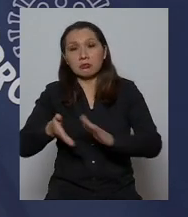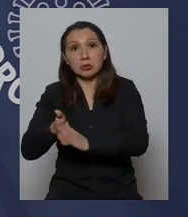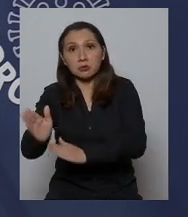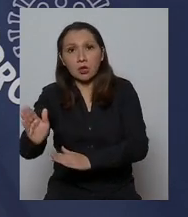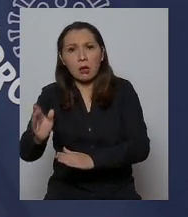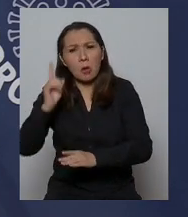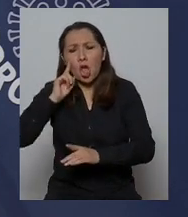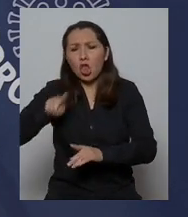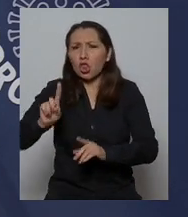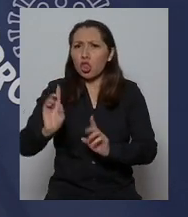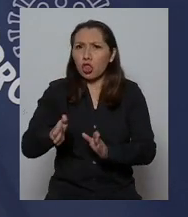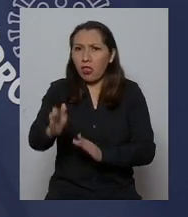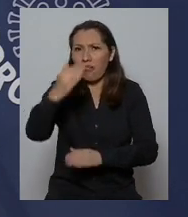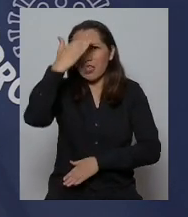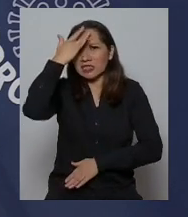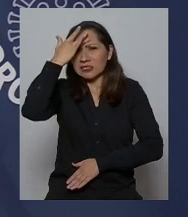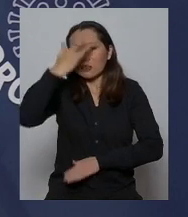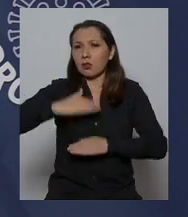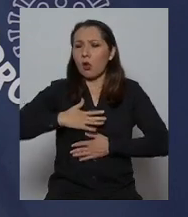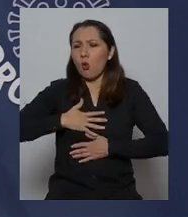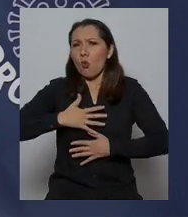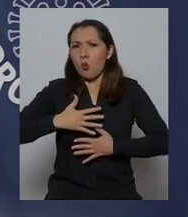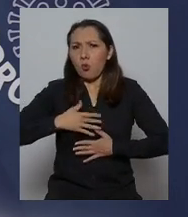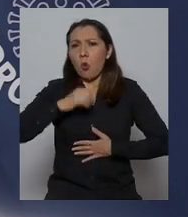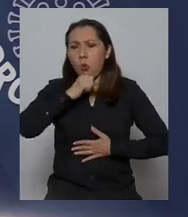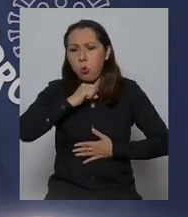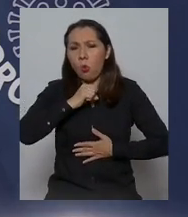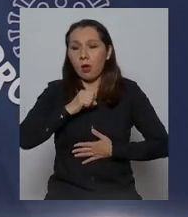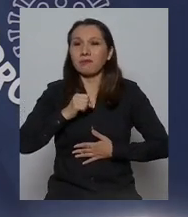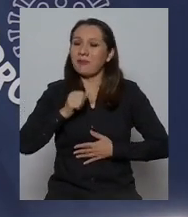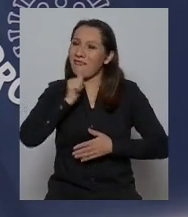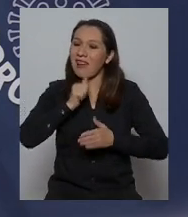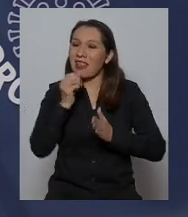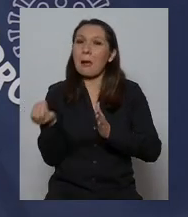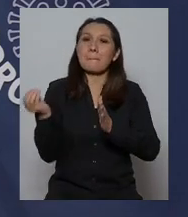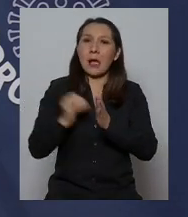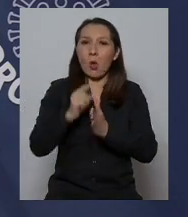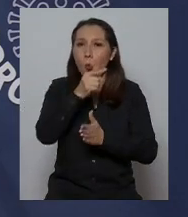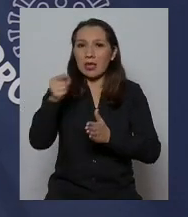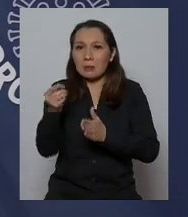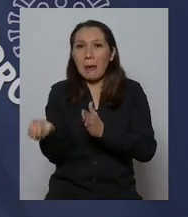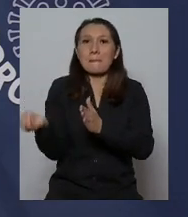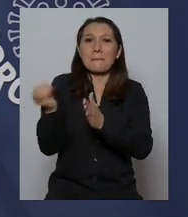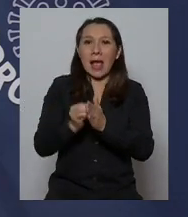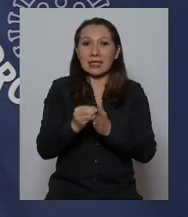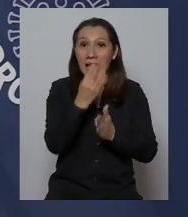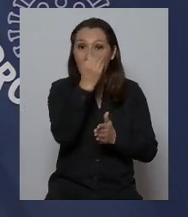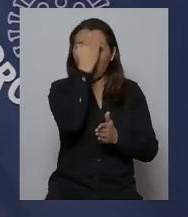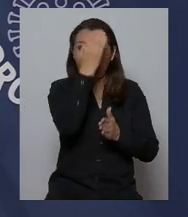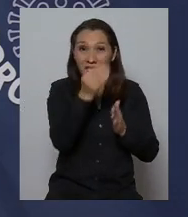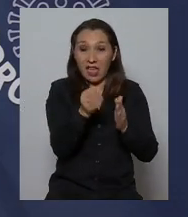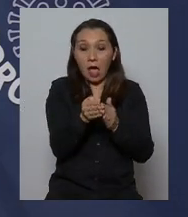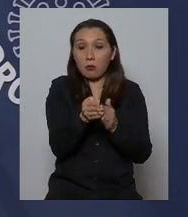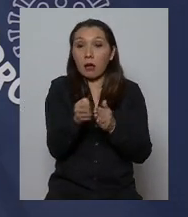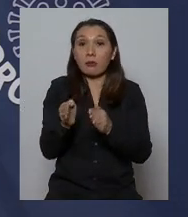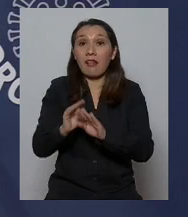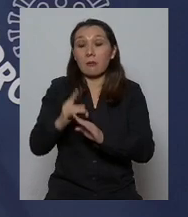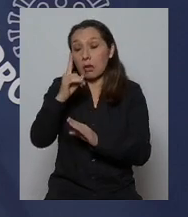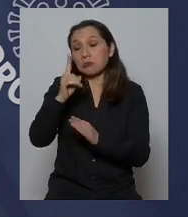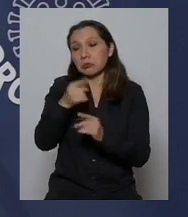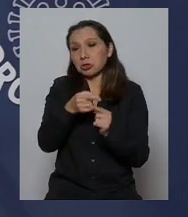síntomas, hay que esperar todavía una semana más desde el momento del alta,